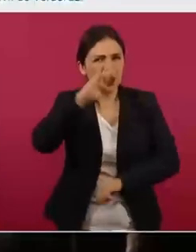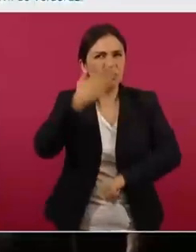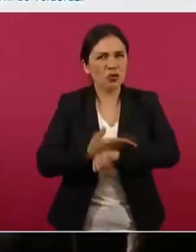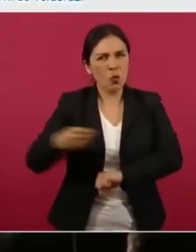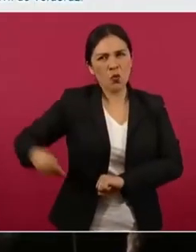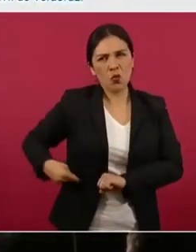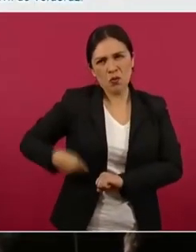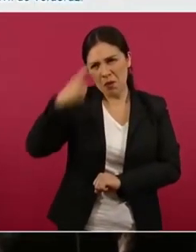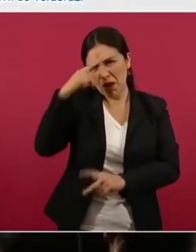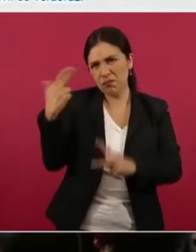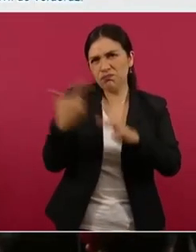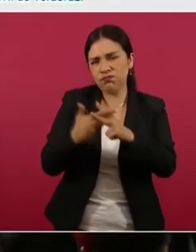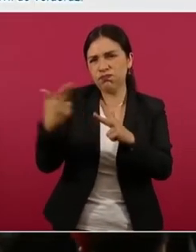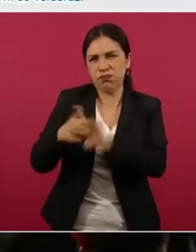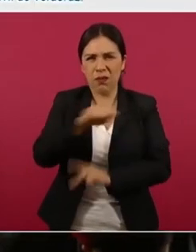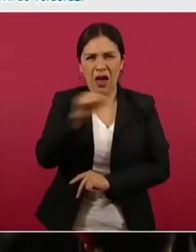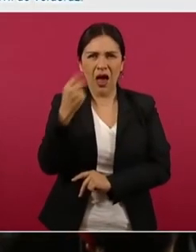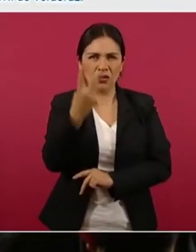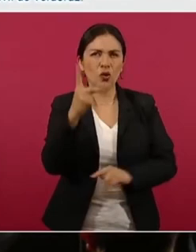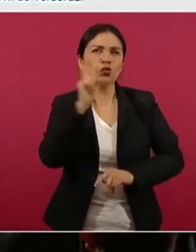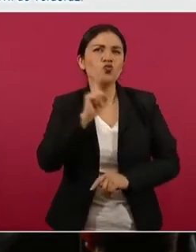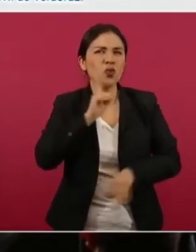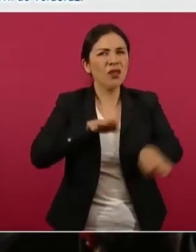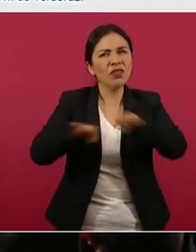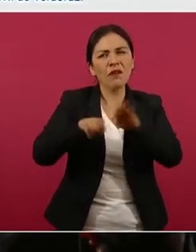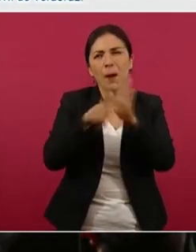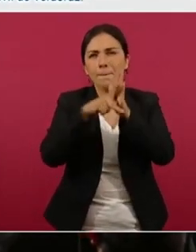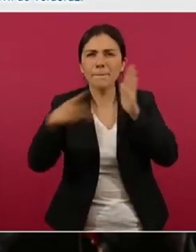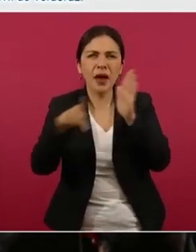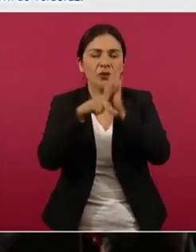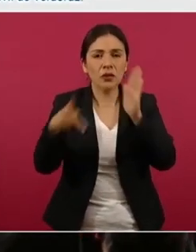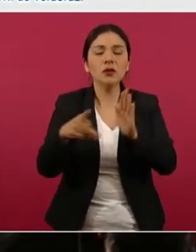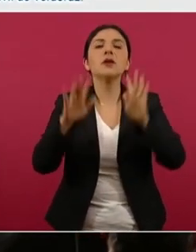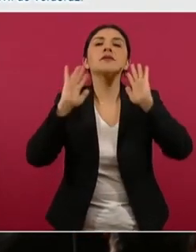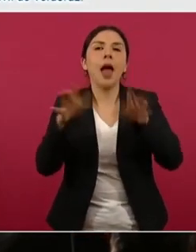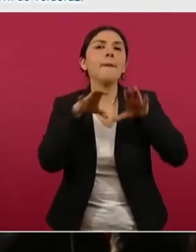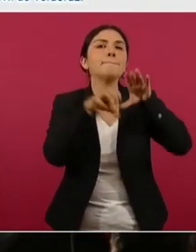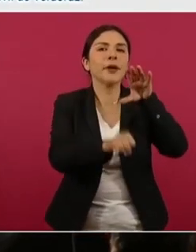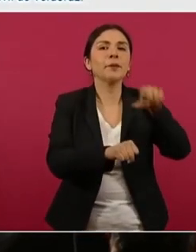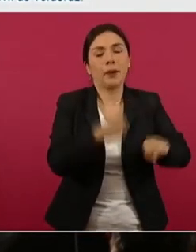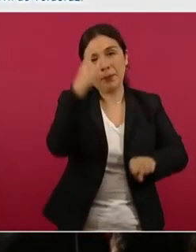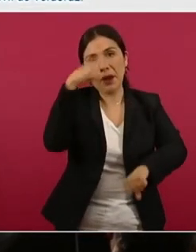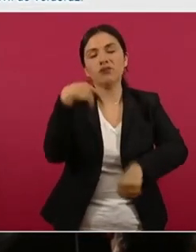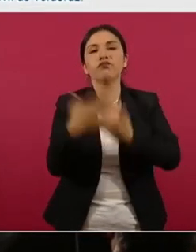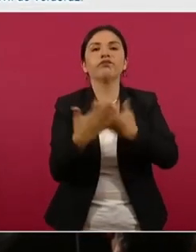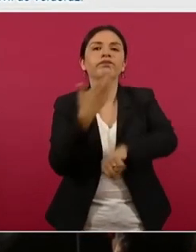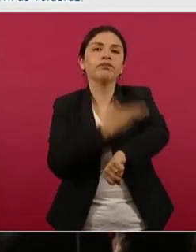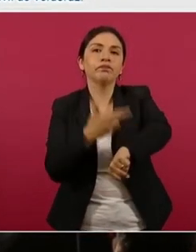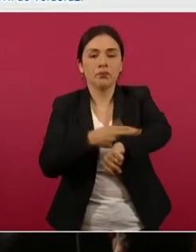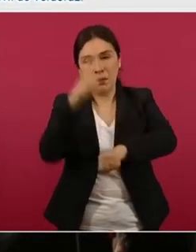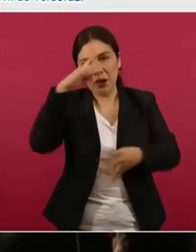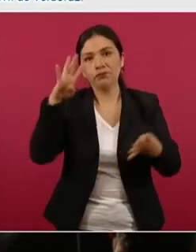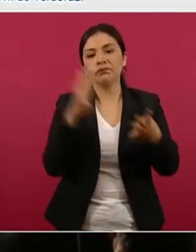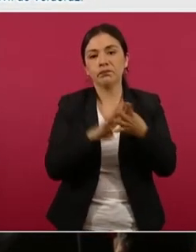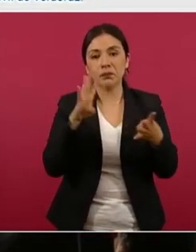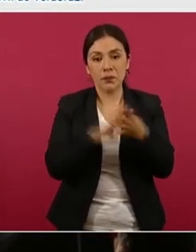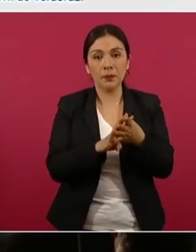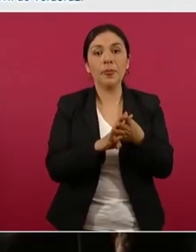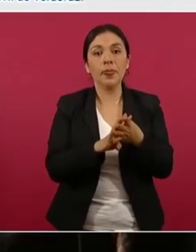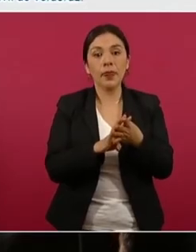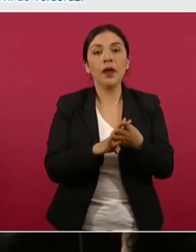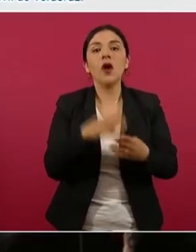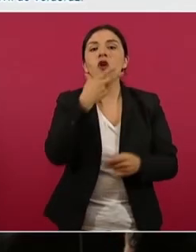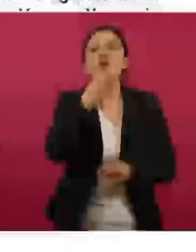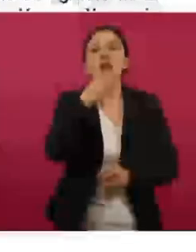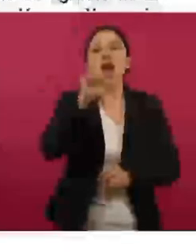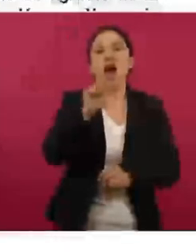contra de estas compañeras periodistas ya fueron vinculados a proceso penal Armando